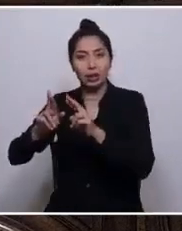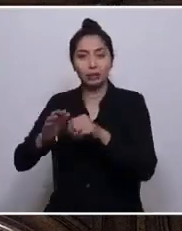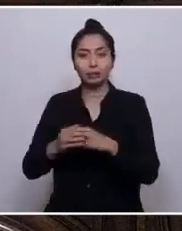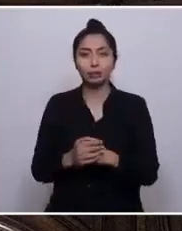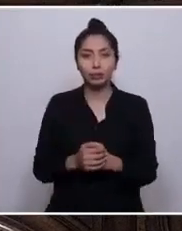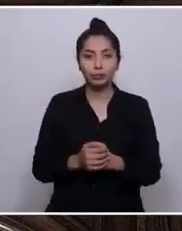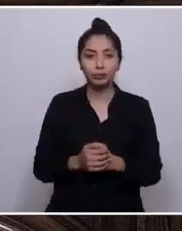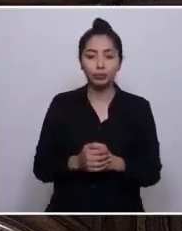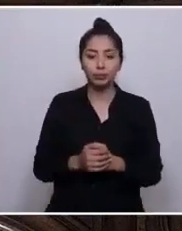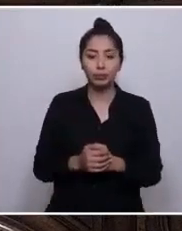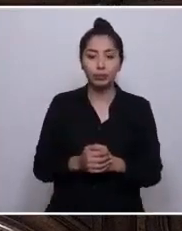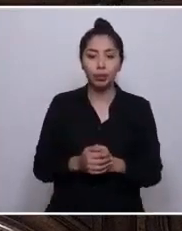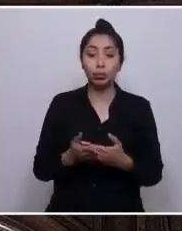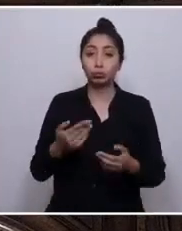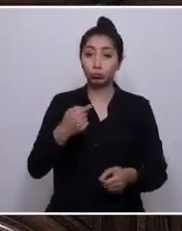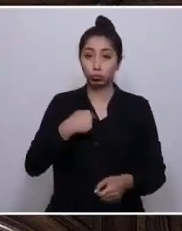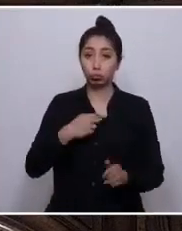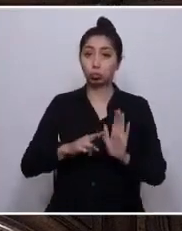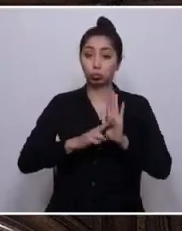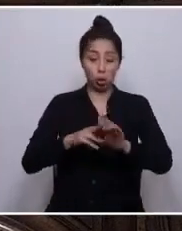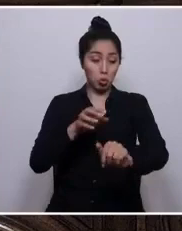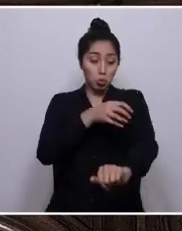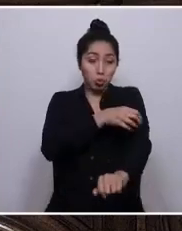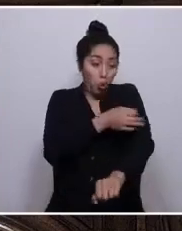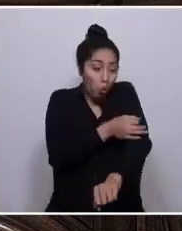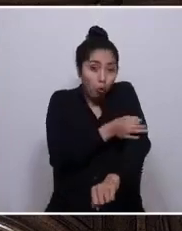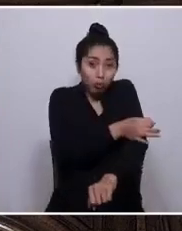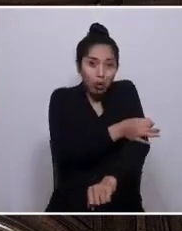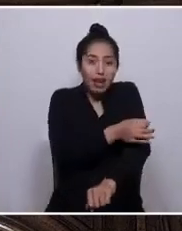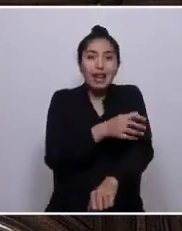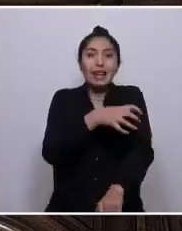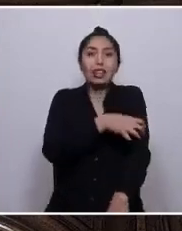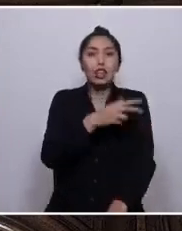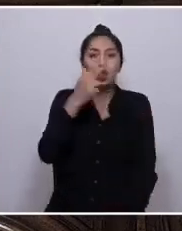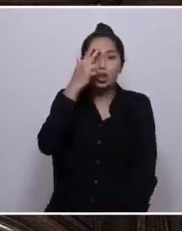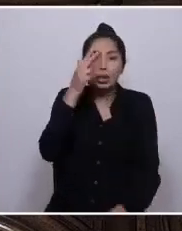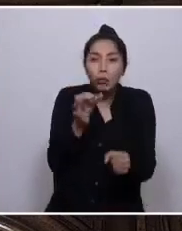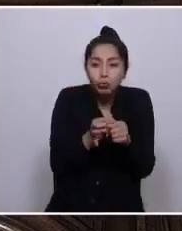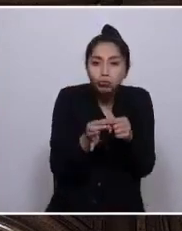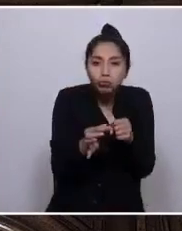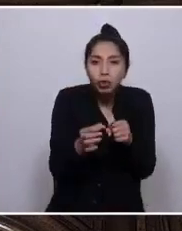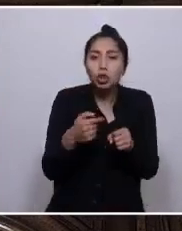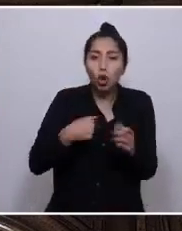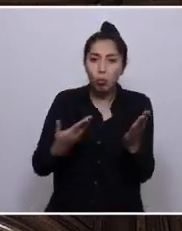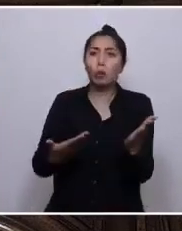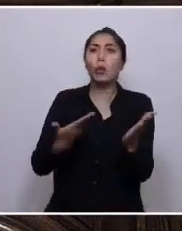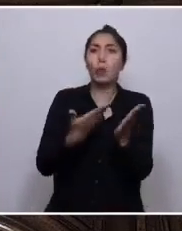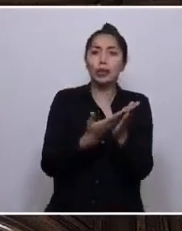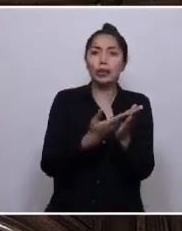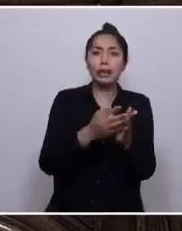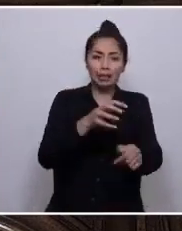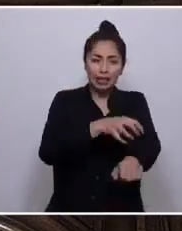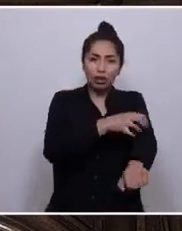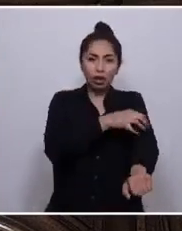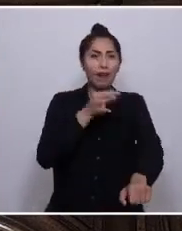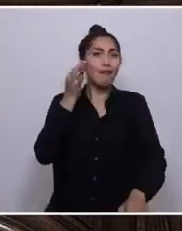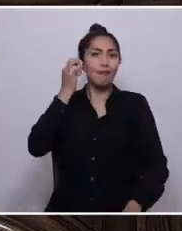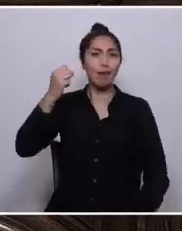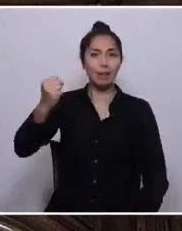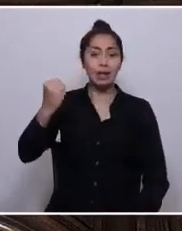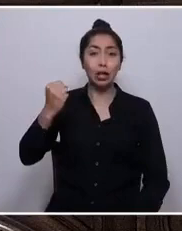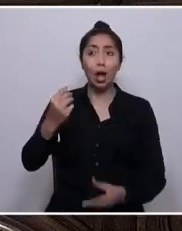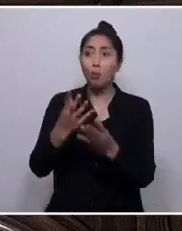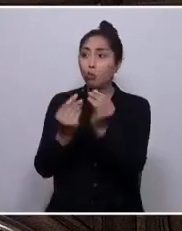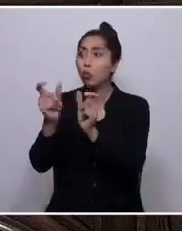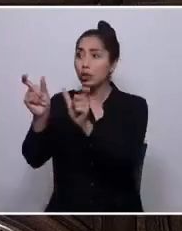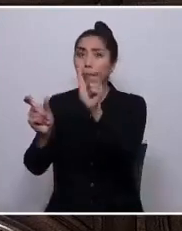Sotaquí, una localidad en la región de Coquimbo, con una propuesta territorial y feminista, en la que muchas y muchos han aportado